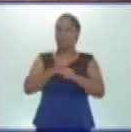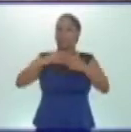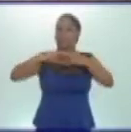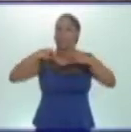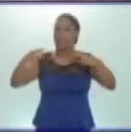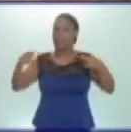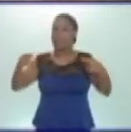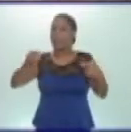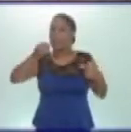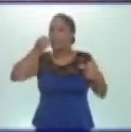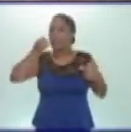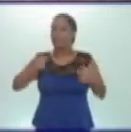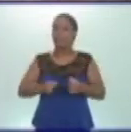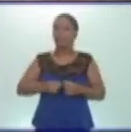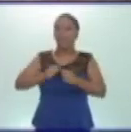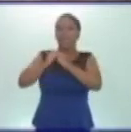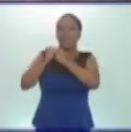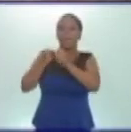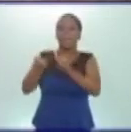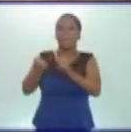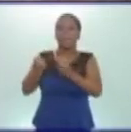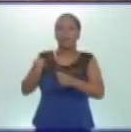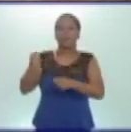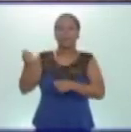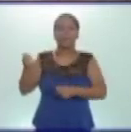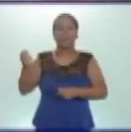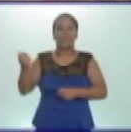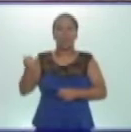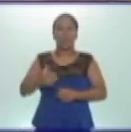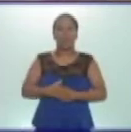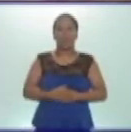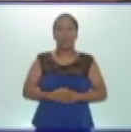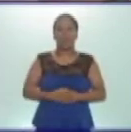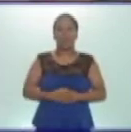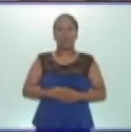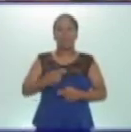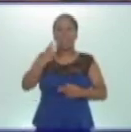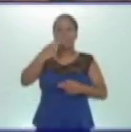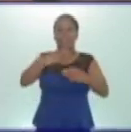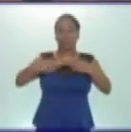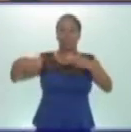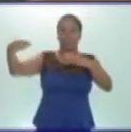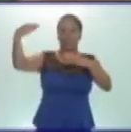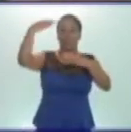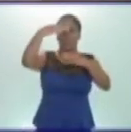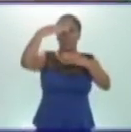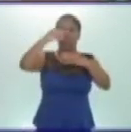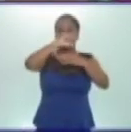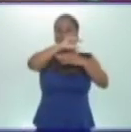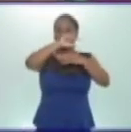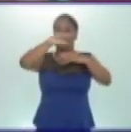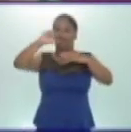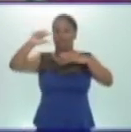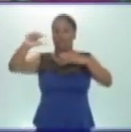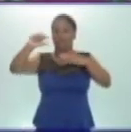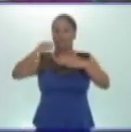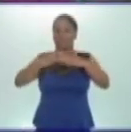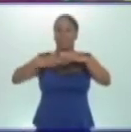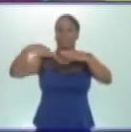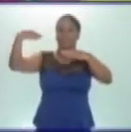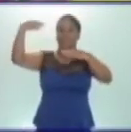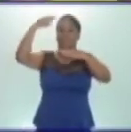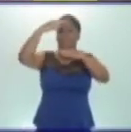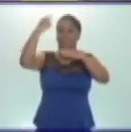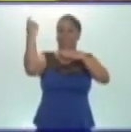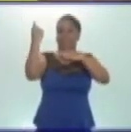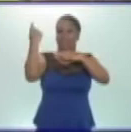el pan y los granos. En el segundo nivel, que está arriba del primero,